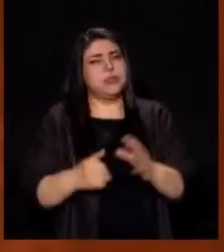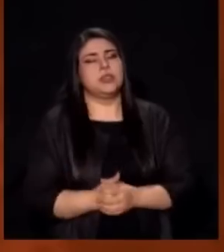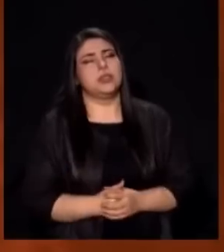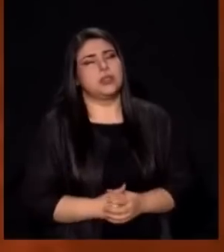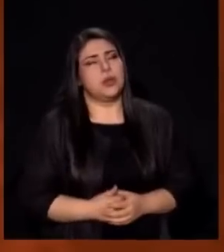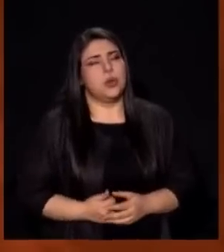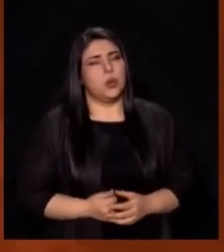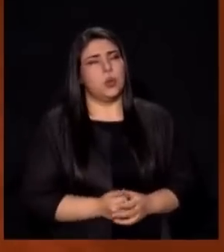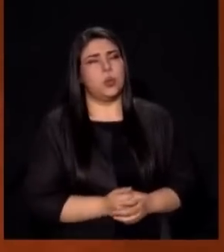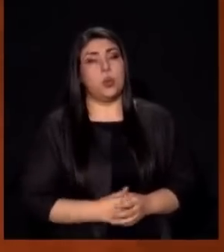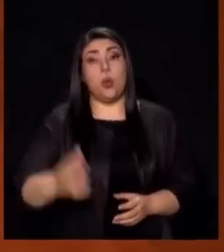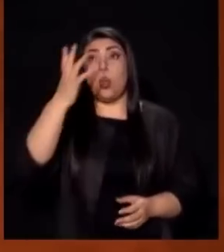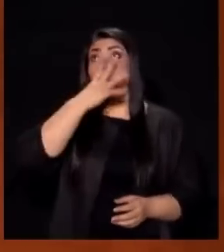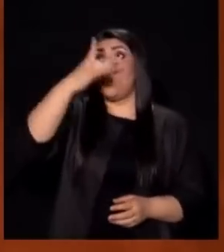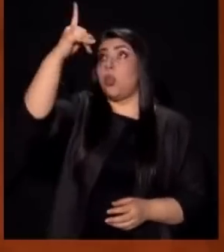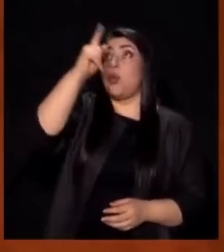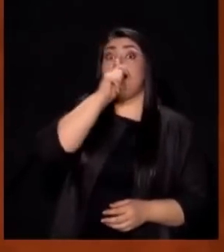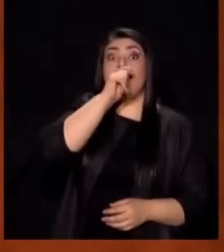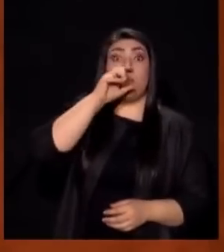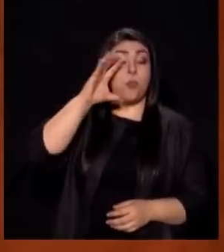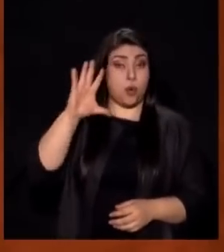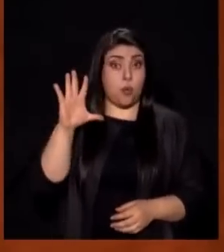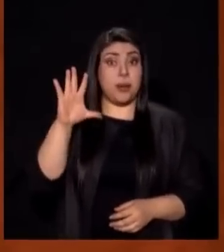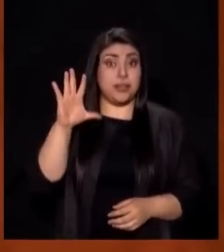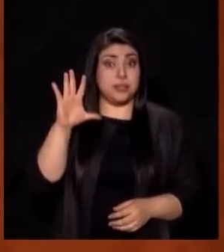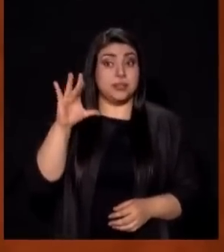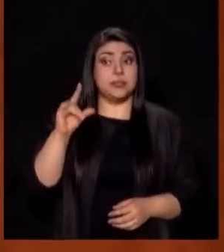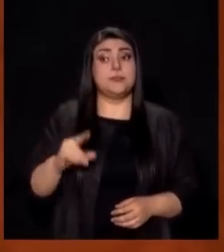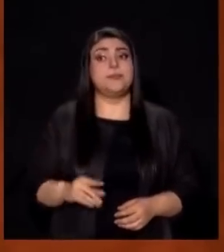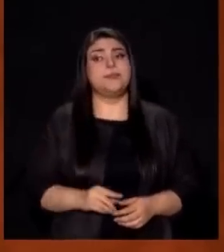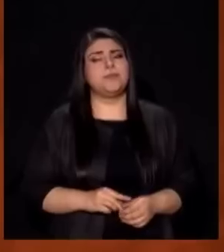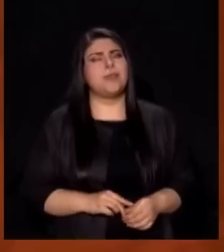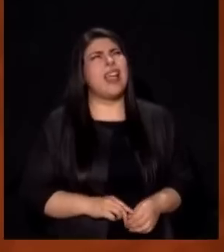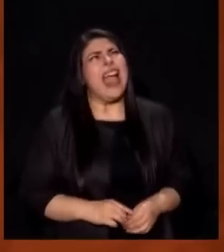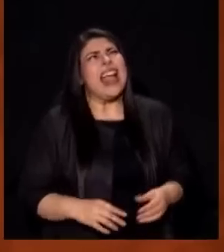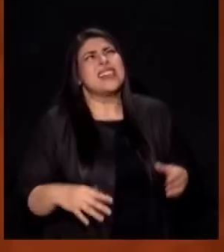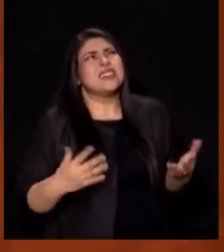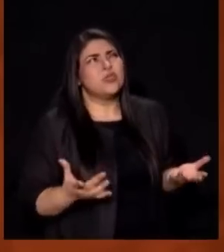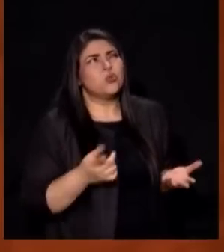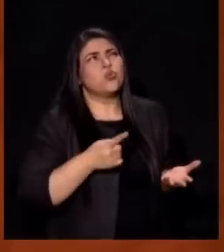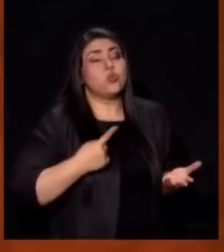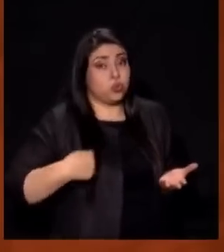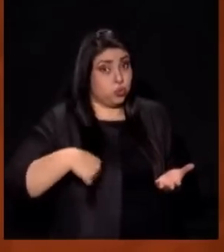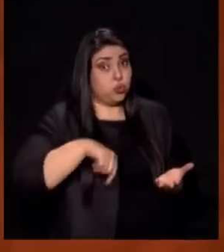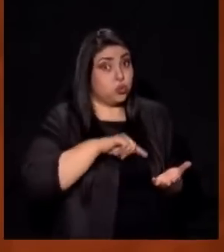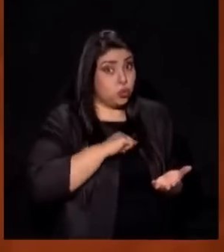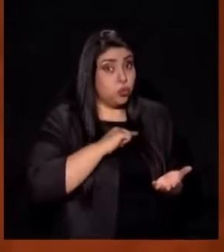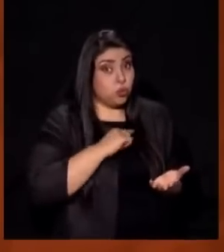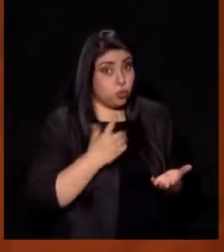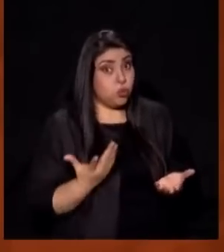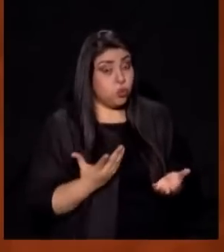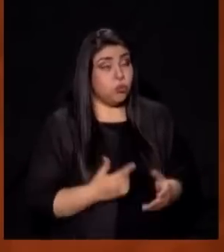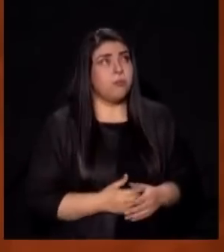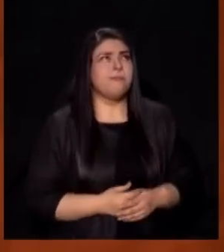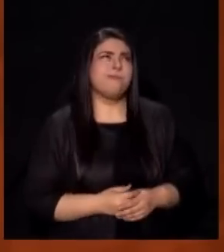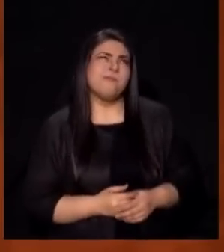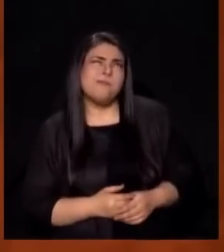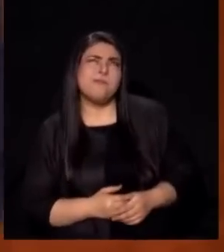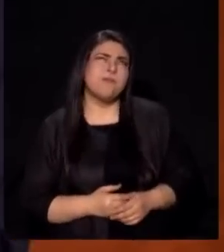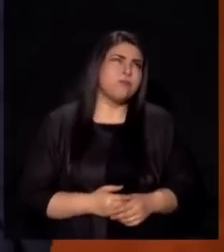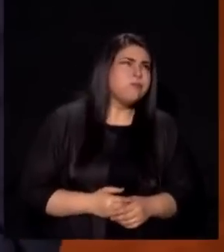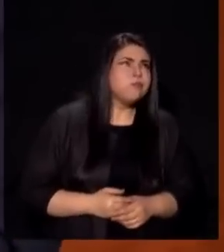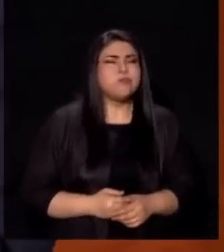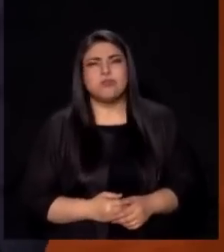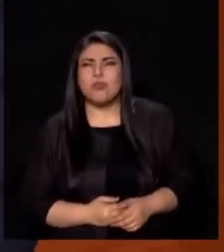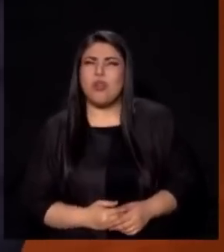Respeto Se Comportan Tratando De Buscar Una Una Bendición Como Quien Dice Una Herencia